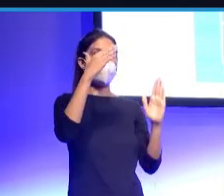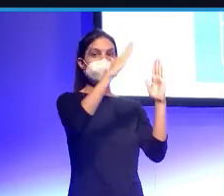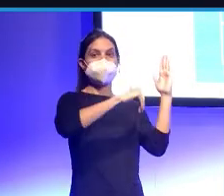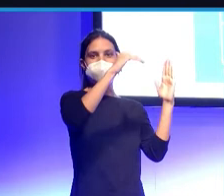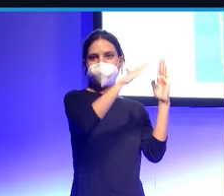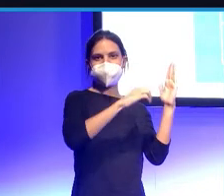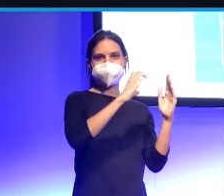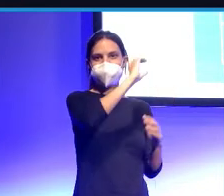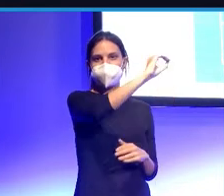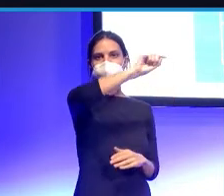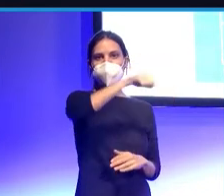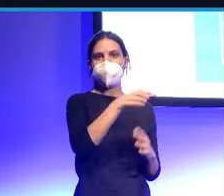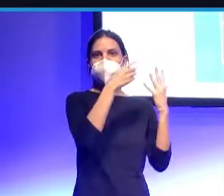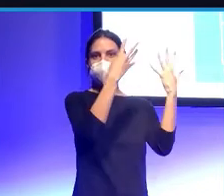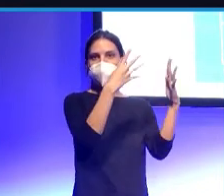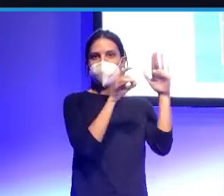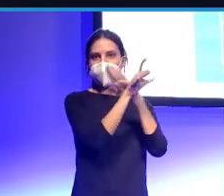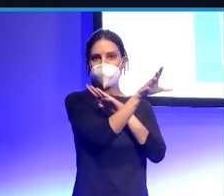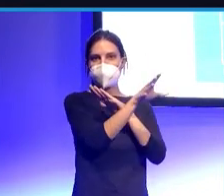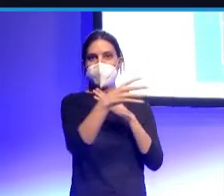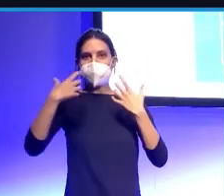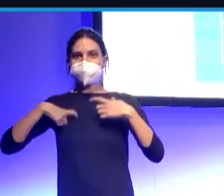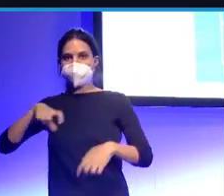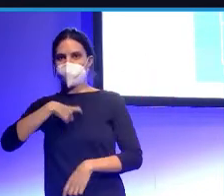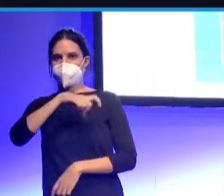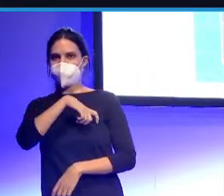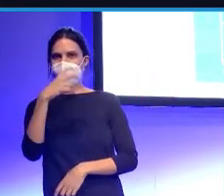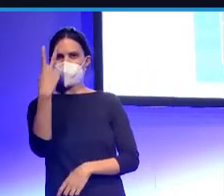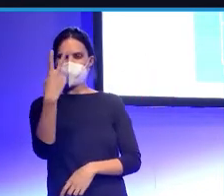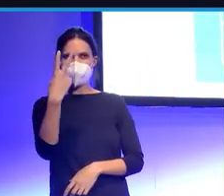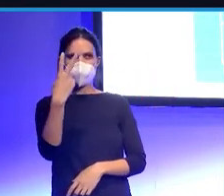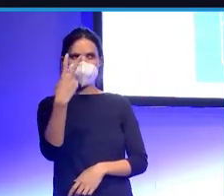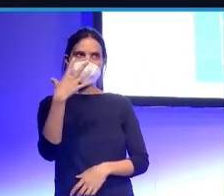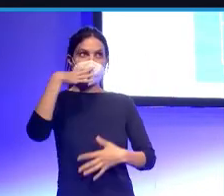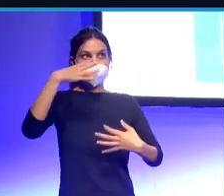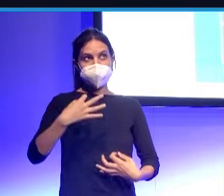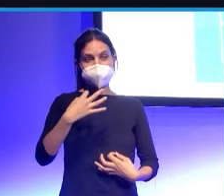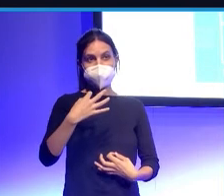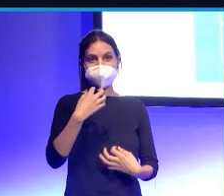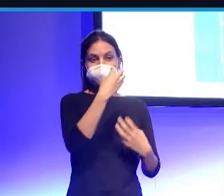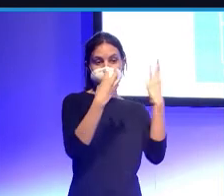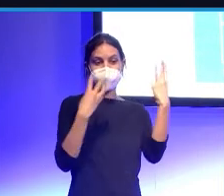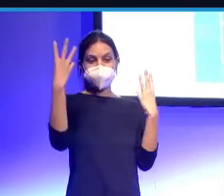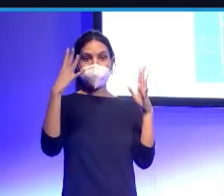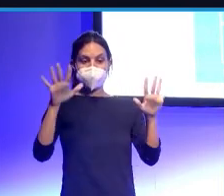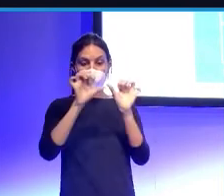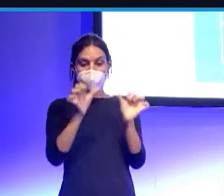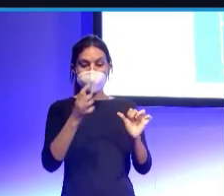goles que deberían haber metido y Atlético de Madrid, dos. Esto es un 3-3. Debería haber sido un 1-2, según nuestro modelo.